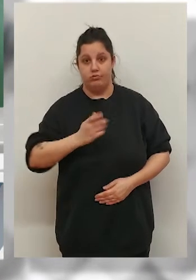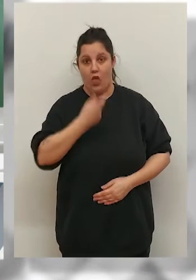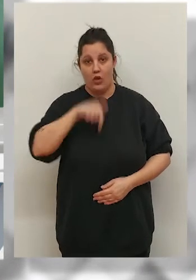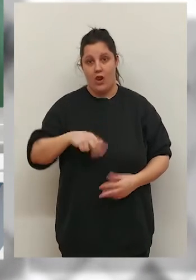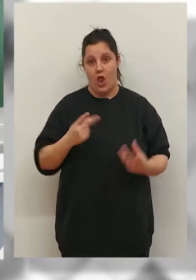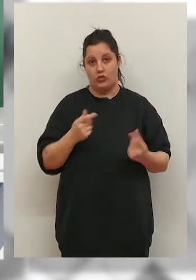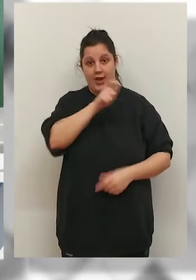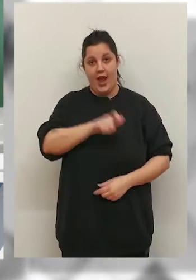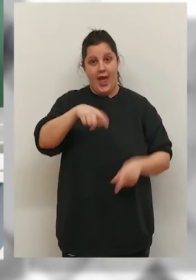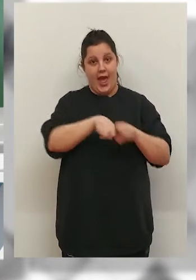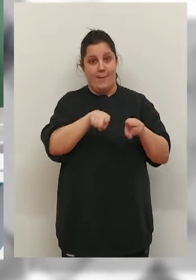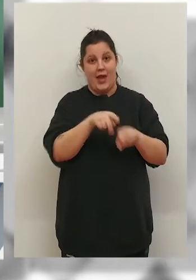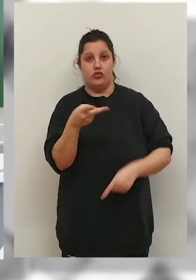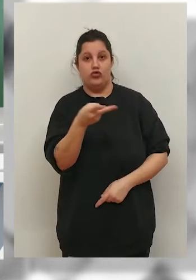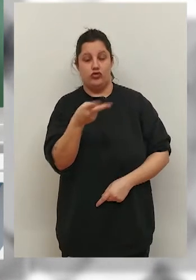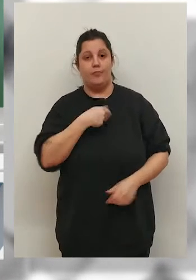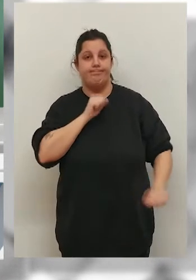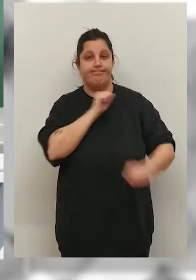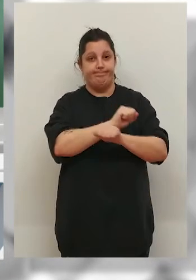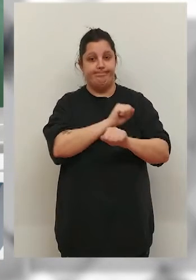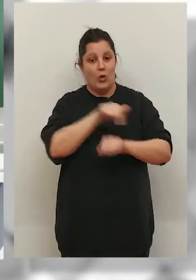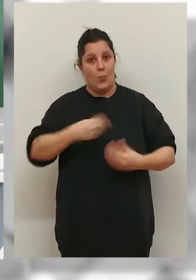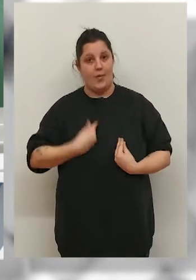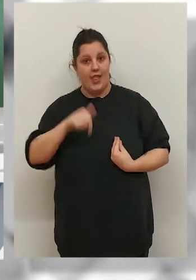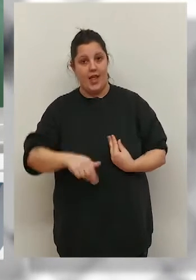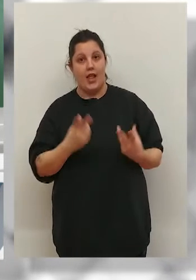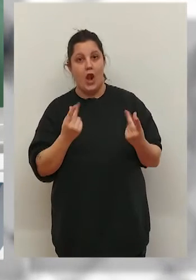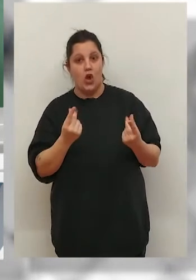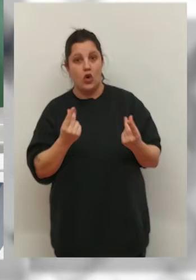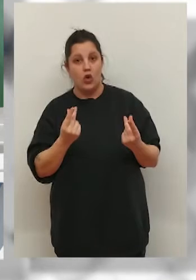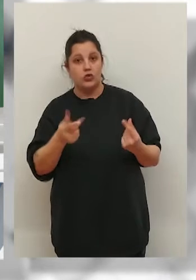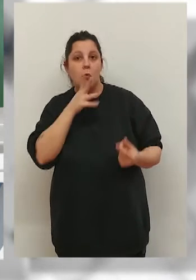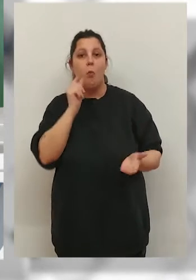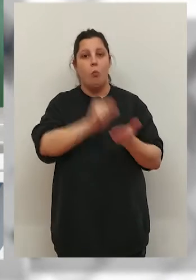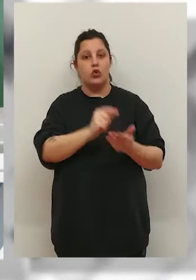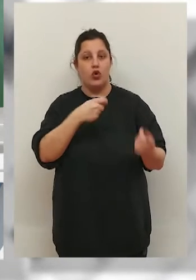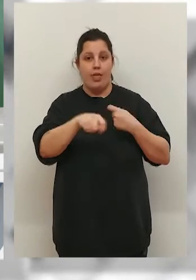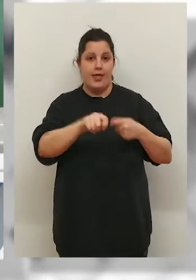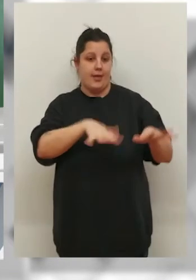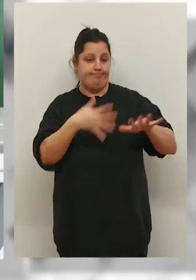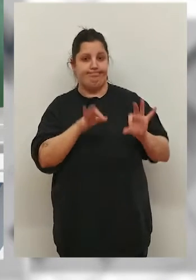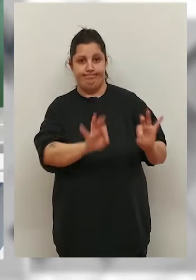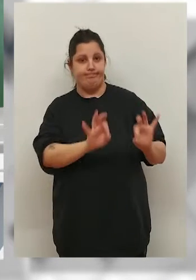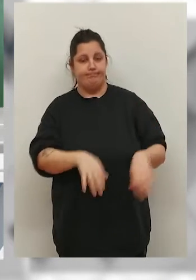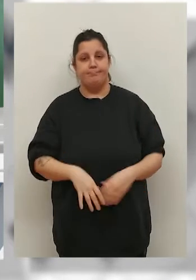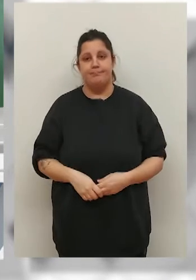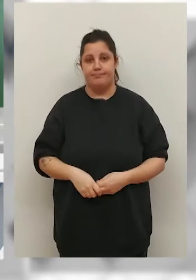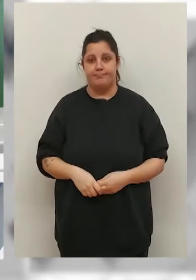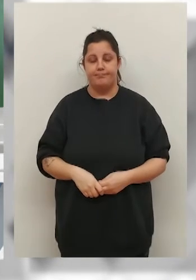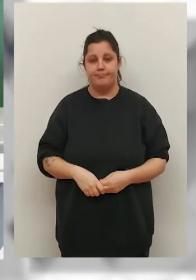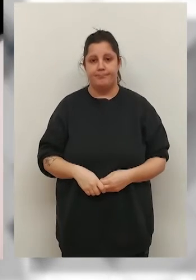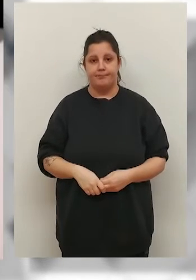Y golpe a la droga en Logroño. Dos hermanos han sido detenidos en una vivienda de la capital que se había convertido en un punto de venta.